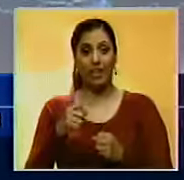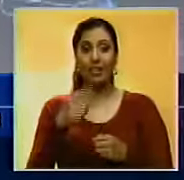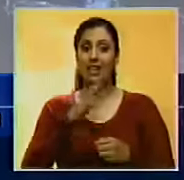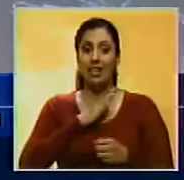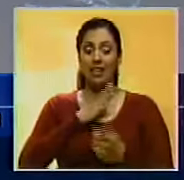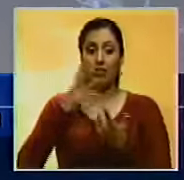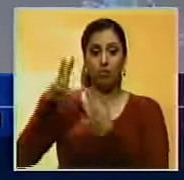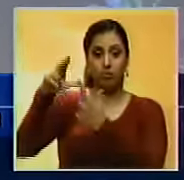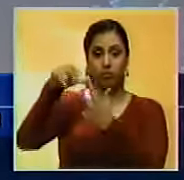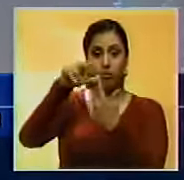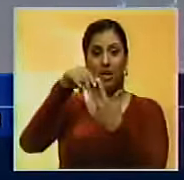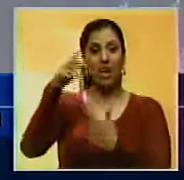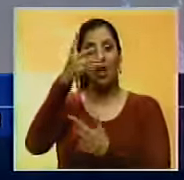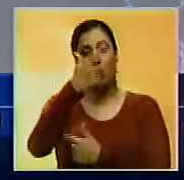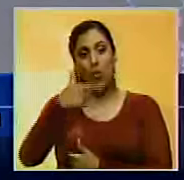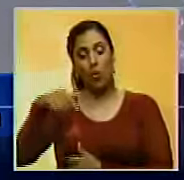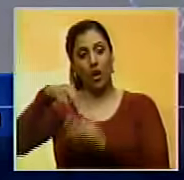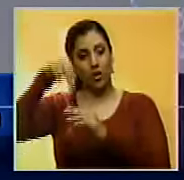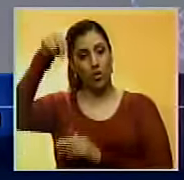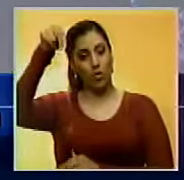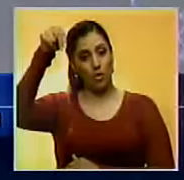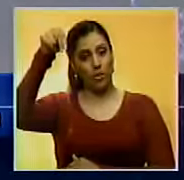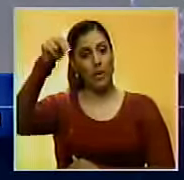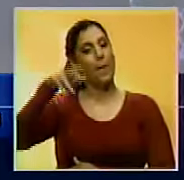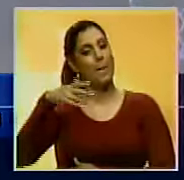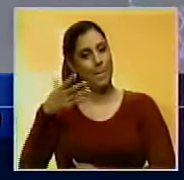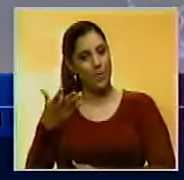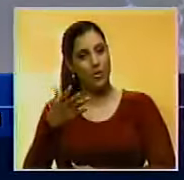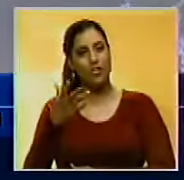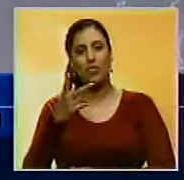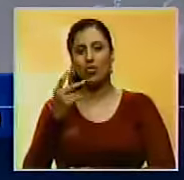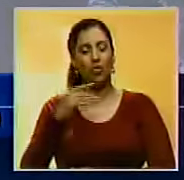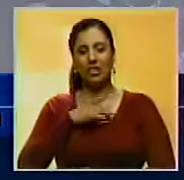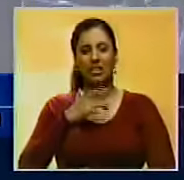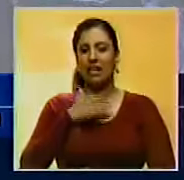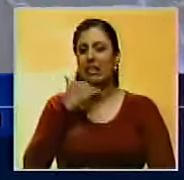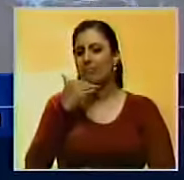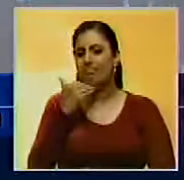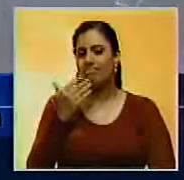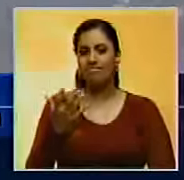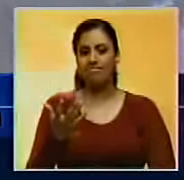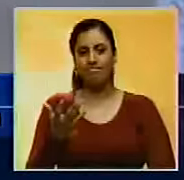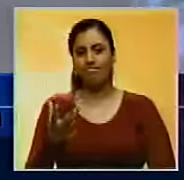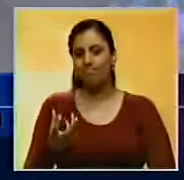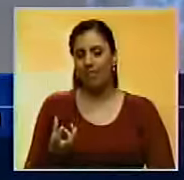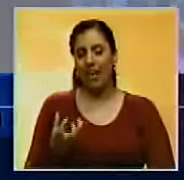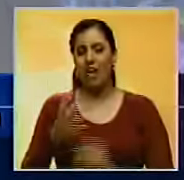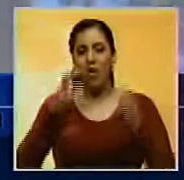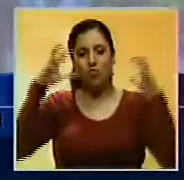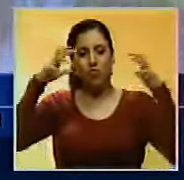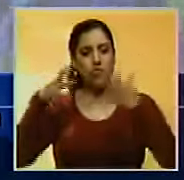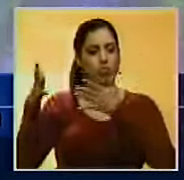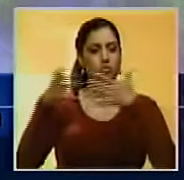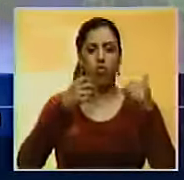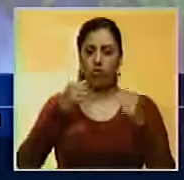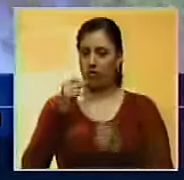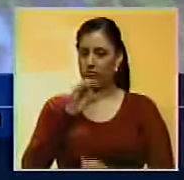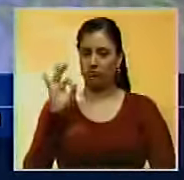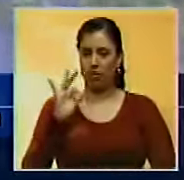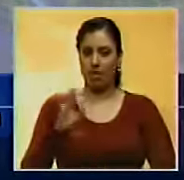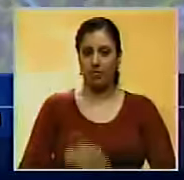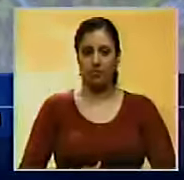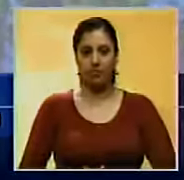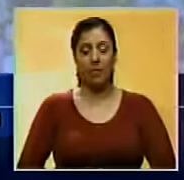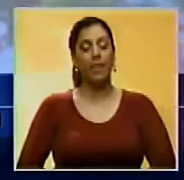viento del huracán, están hacia la parte norte, por lo tanto no sentiremos un ráfagas de viento muy fuerte.